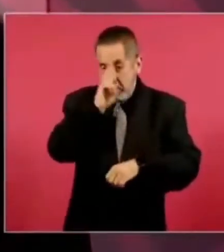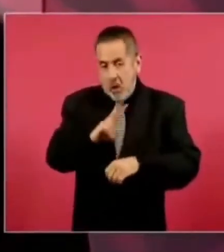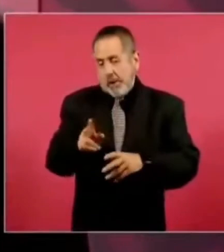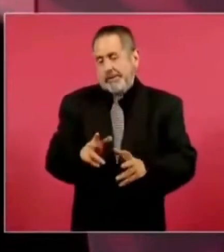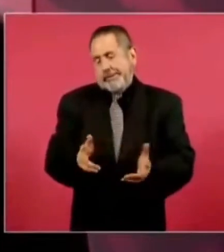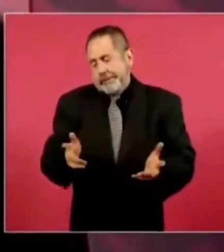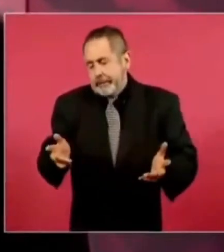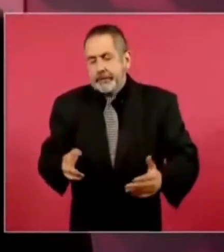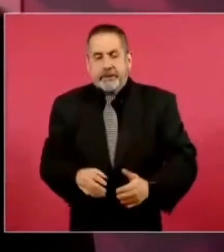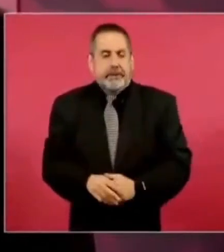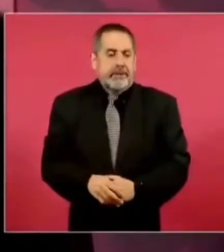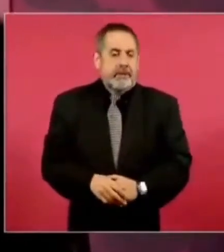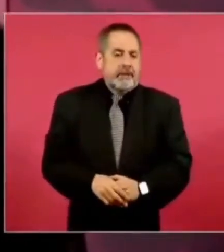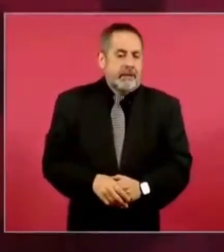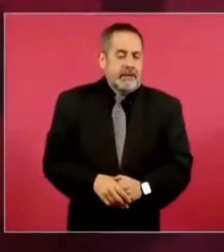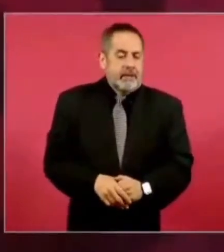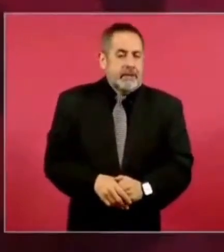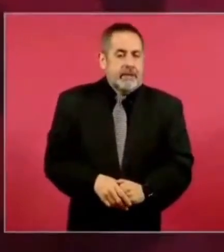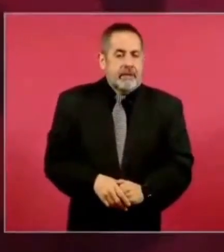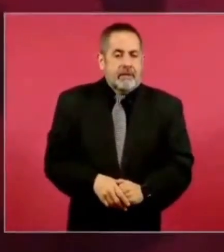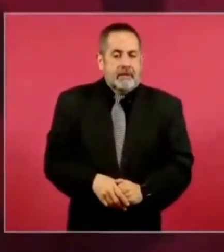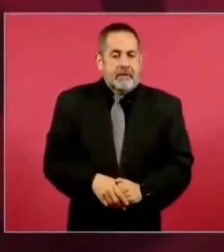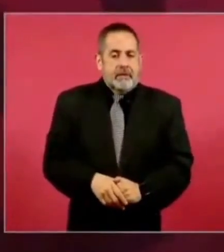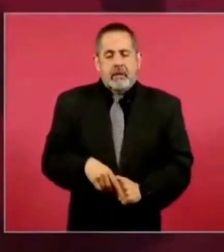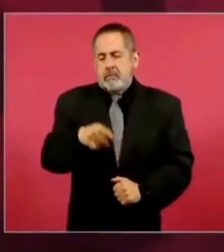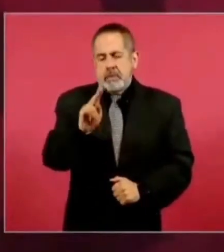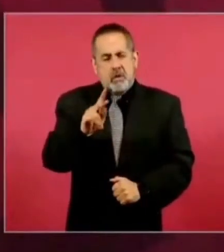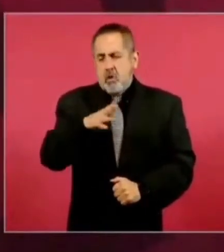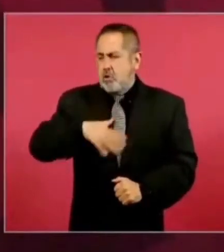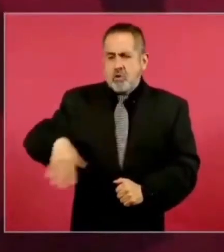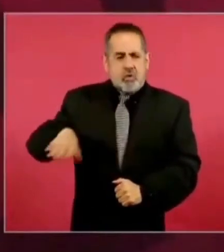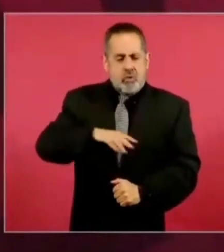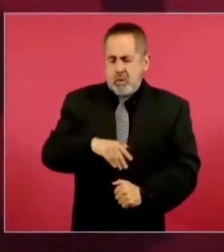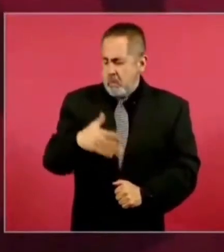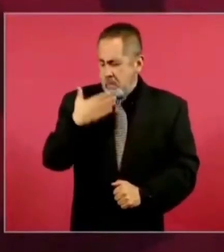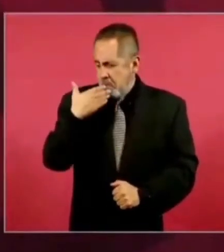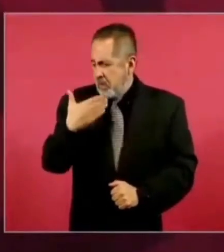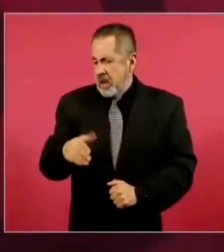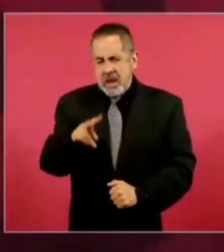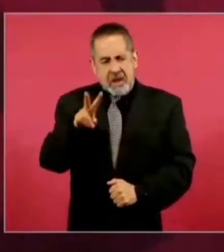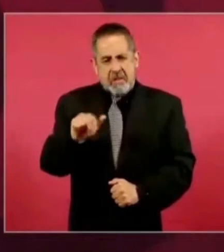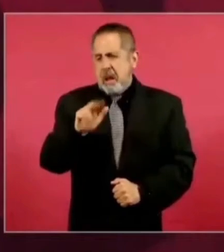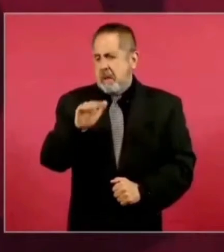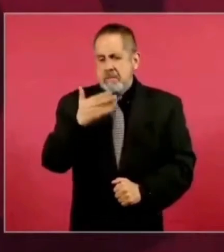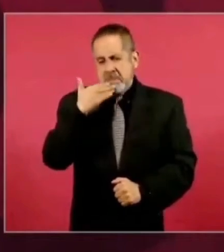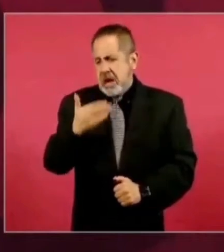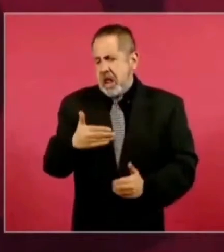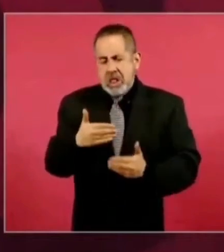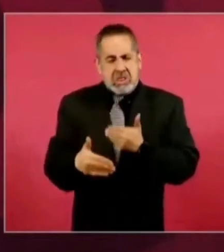pero vamos bien ayer toda